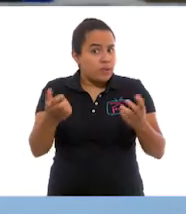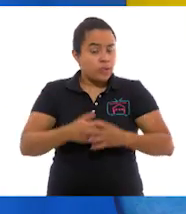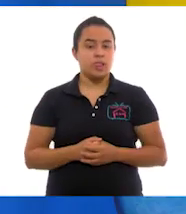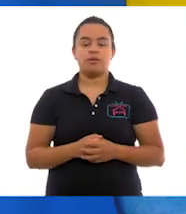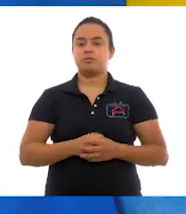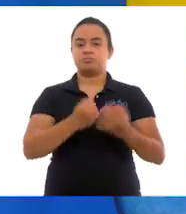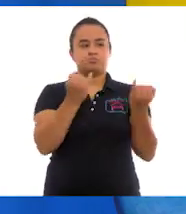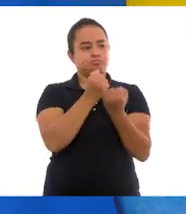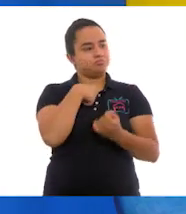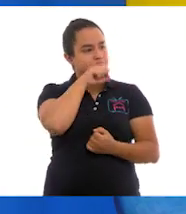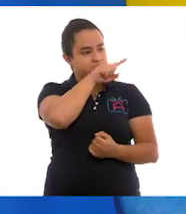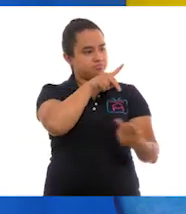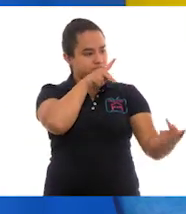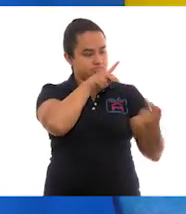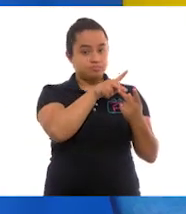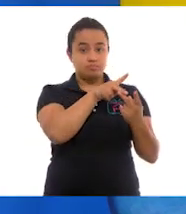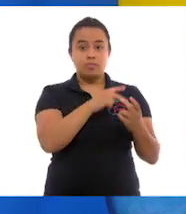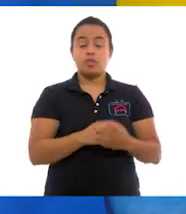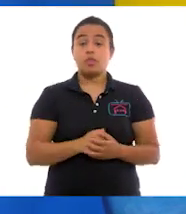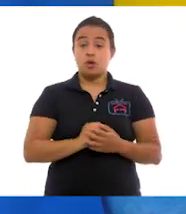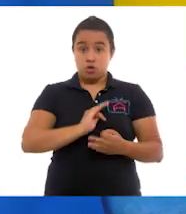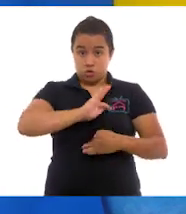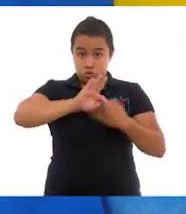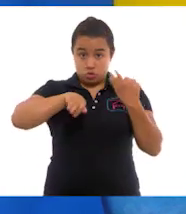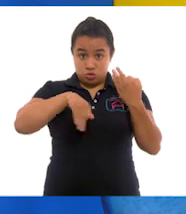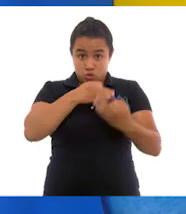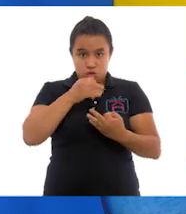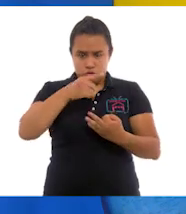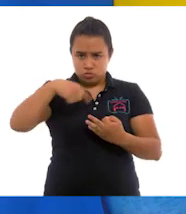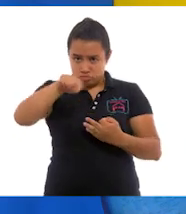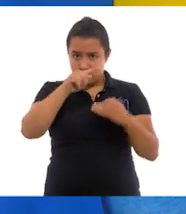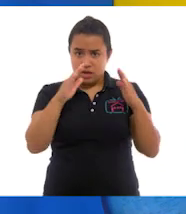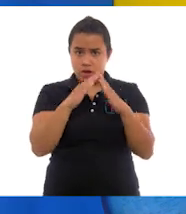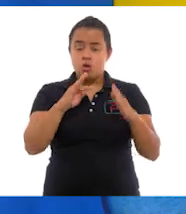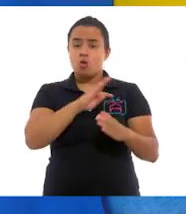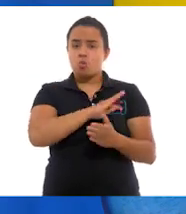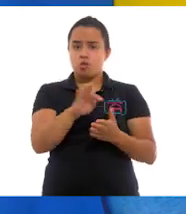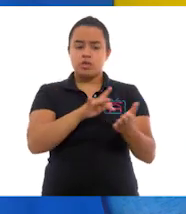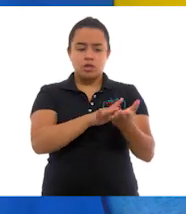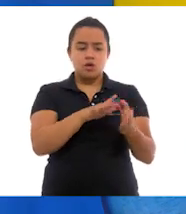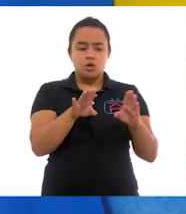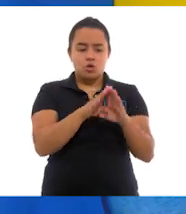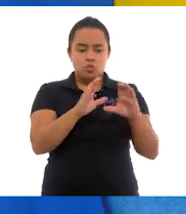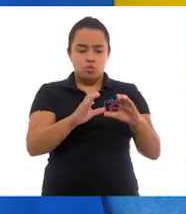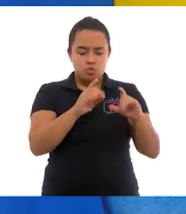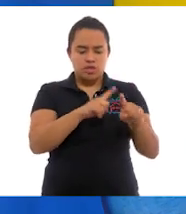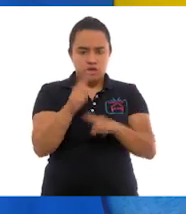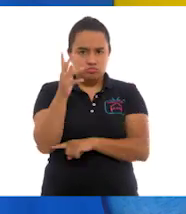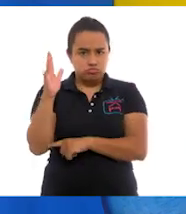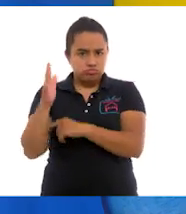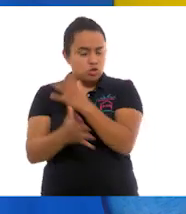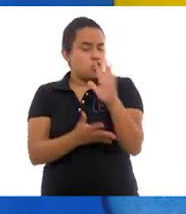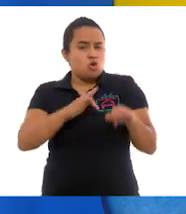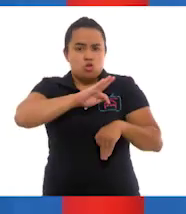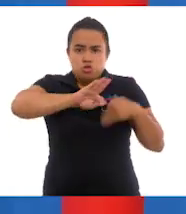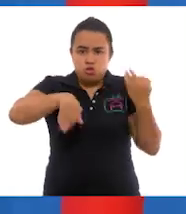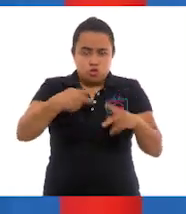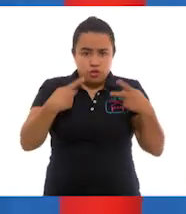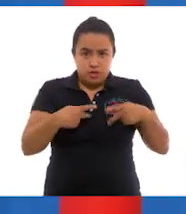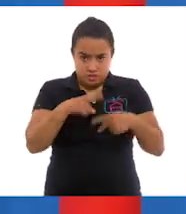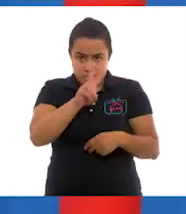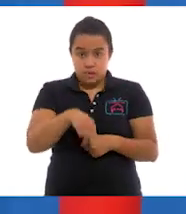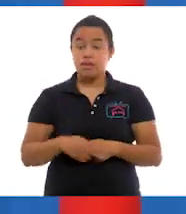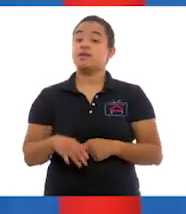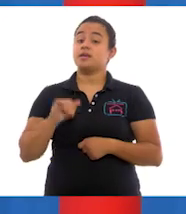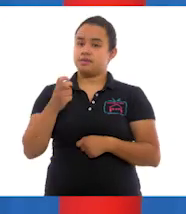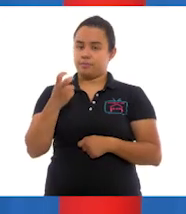Coincido contigo, Ale. Bueno, todos desde nuestra casita podemos contribuir al cuidado de la biodiversidad. Absolutamente todos, ¿verdad? Así es.